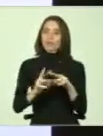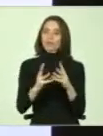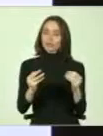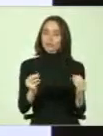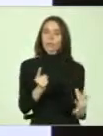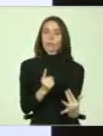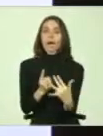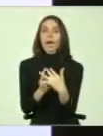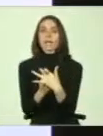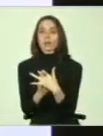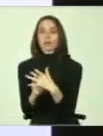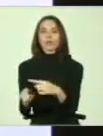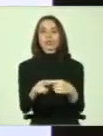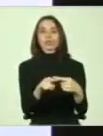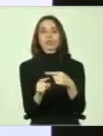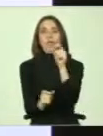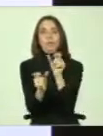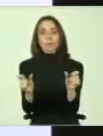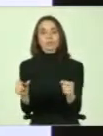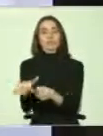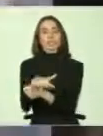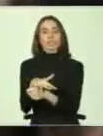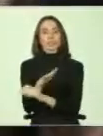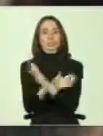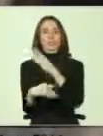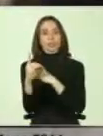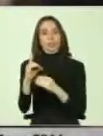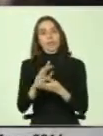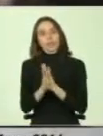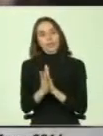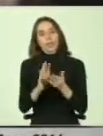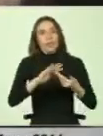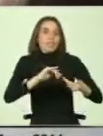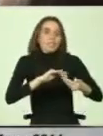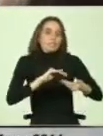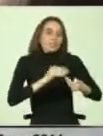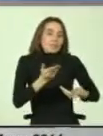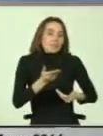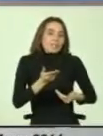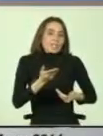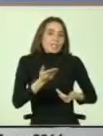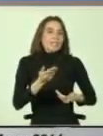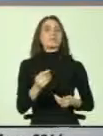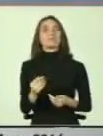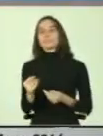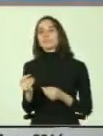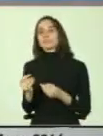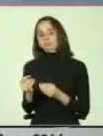inclusión social de personas en situaciones de discapacidad. Eso es todo. Disculpen por el problema.